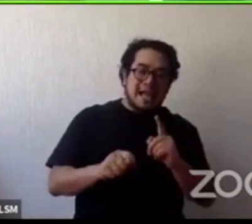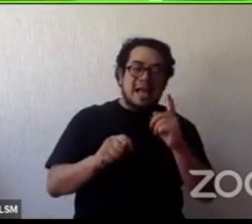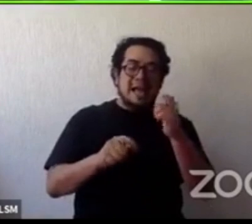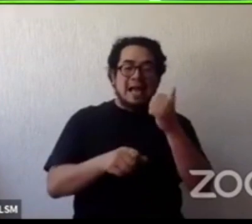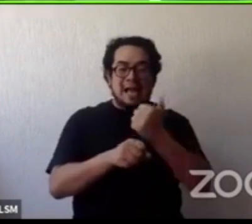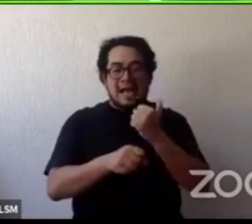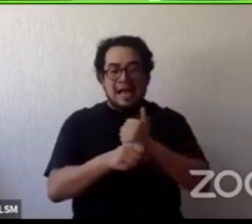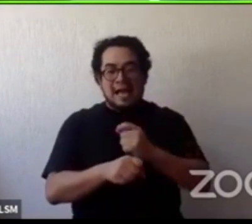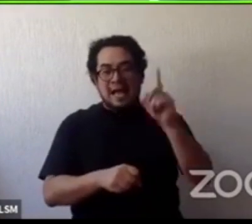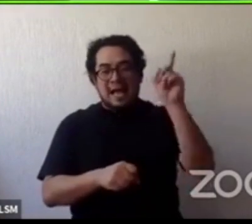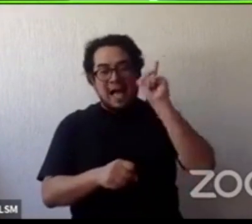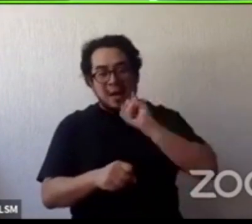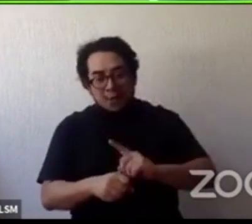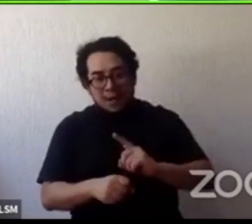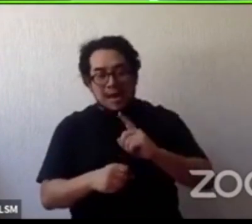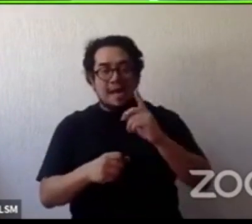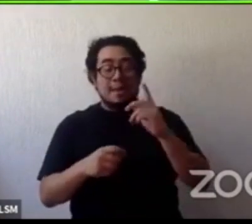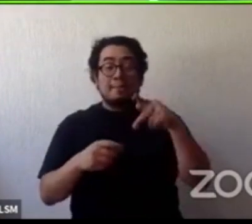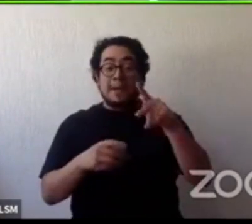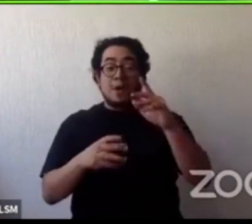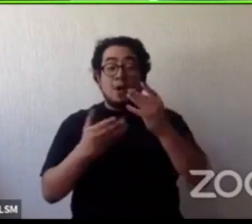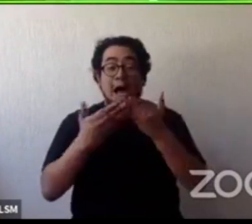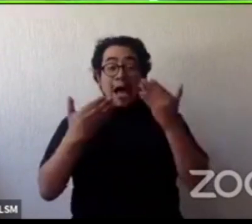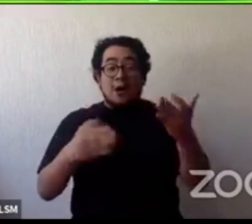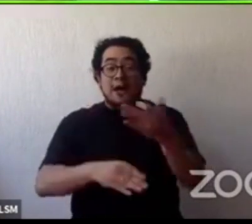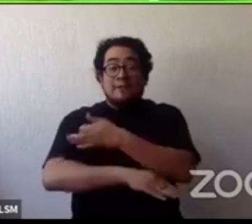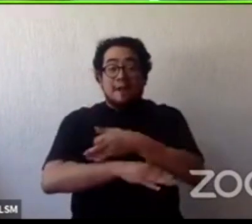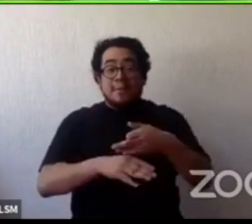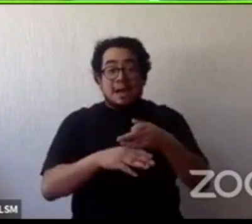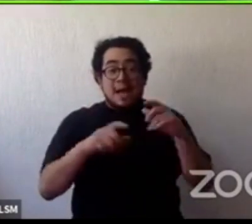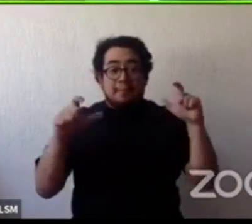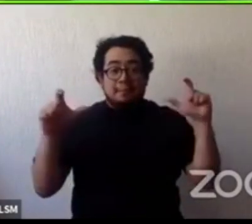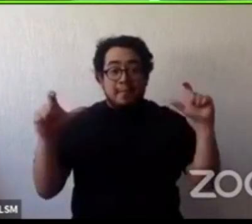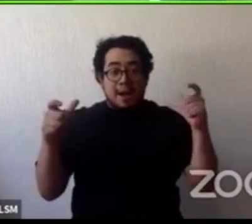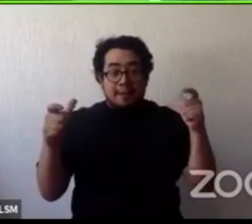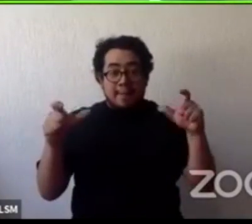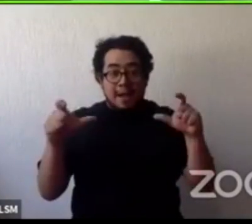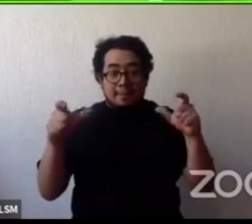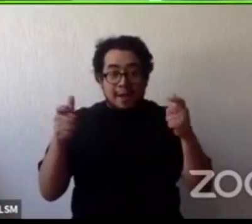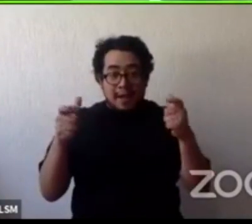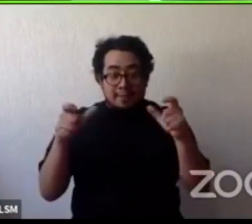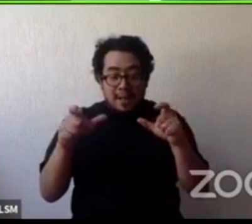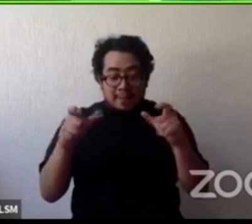es muy pequeño y eso nos está haciendo que el tejido social se destruya